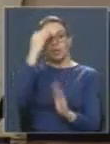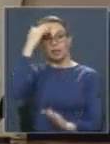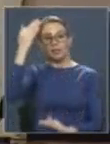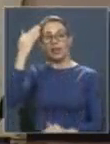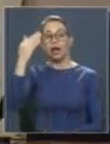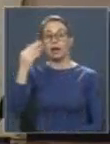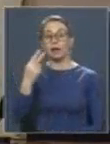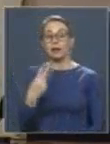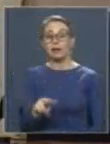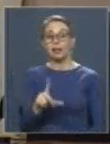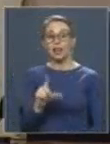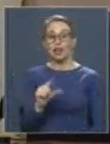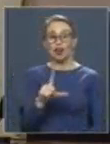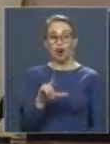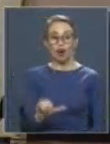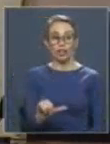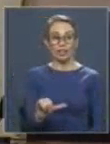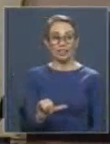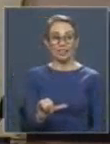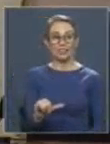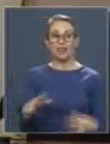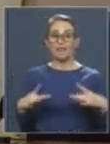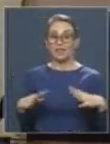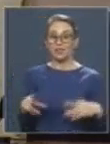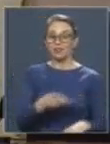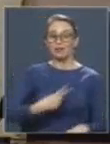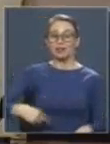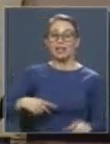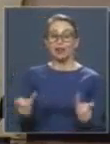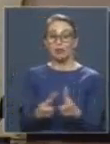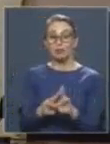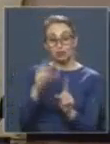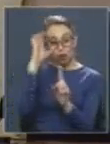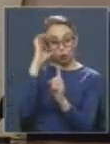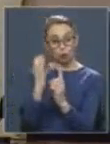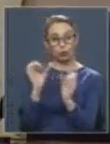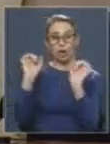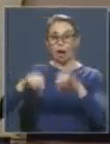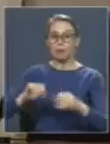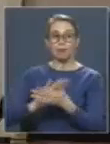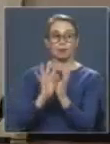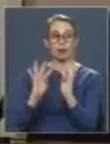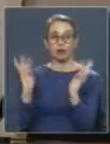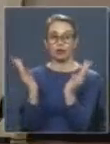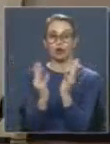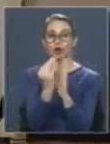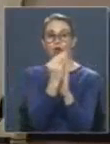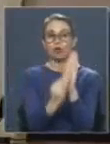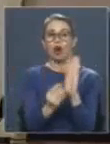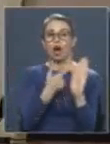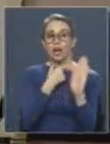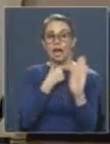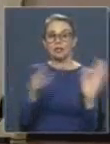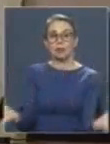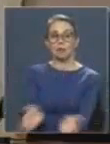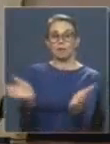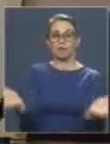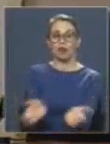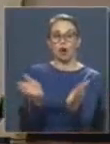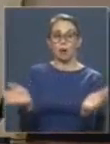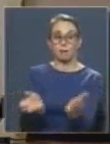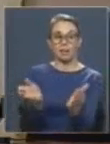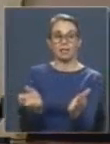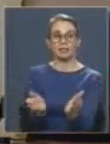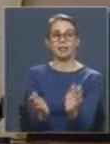Loli. Felizmente, en nuestra Comisión de Cultura aprobamos por unanimidad garantizar el incentivo para fomentar